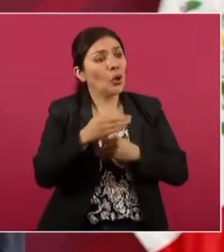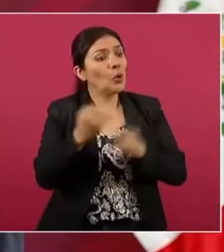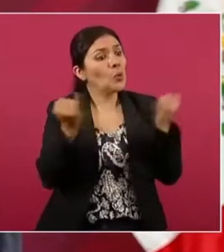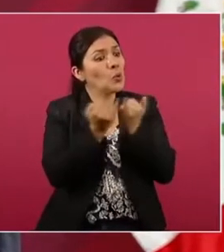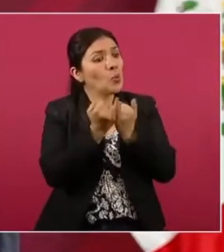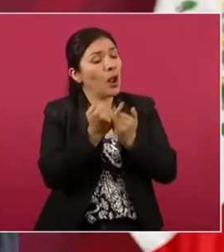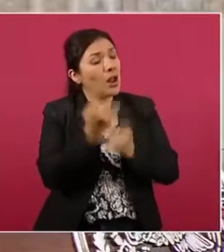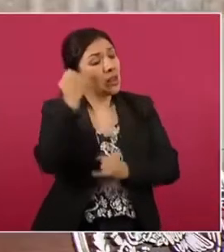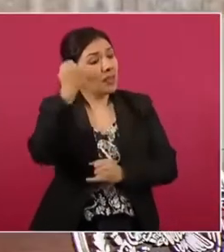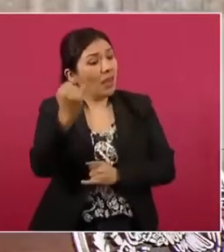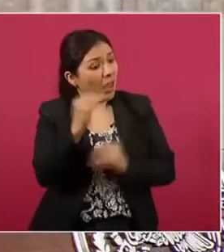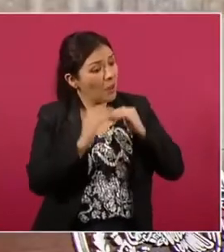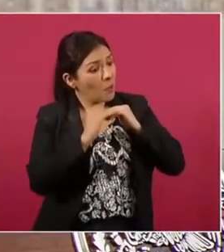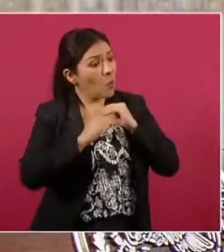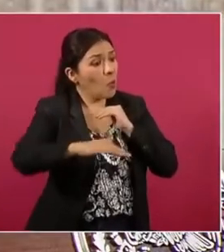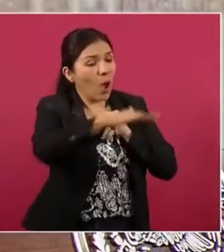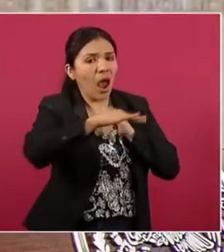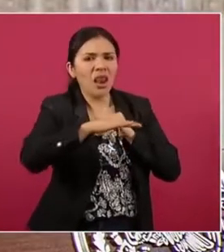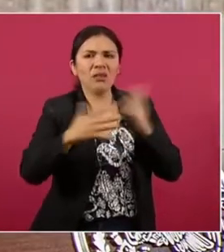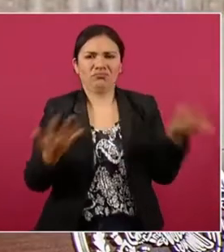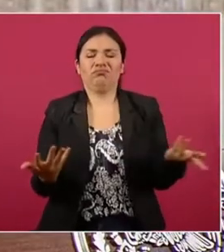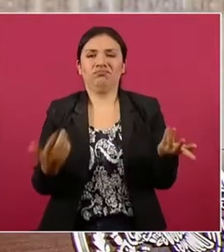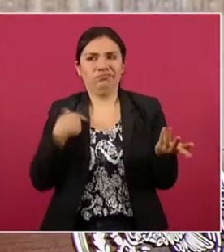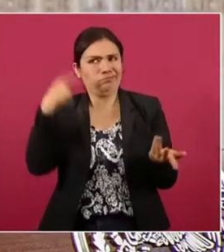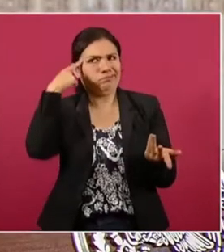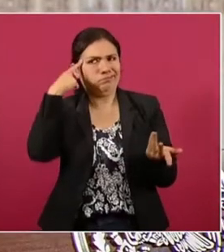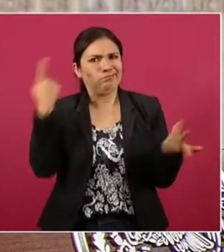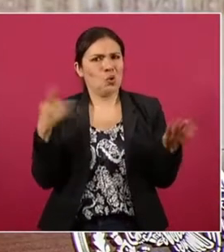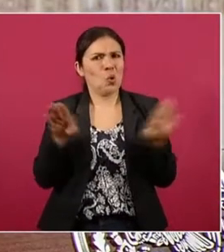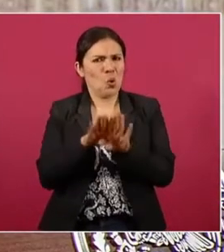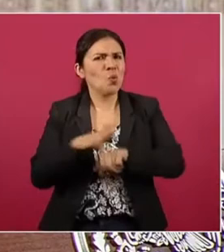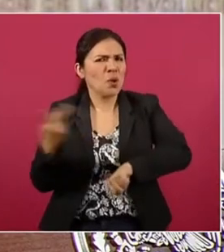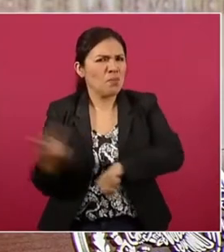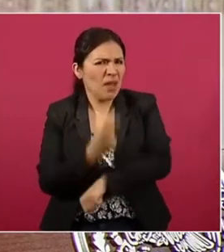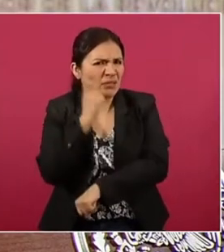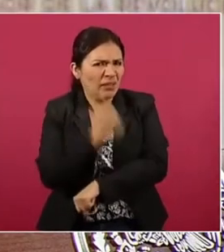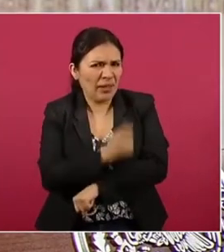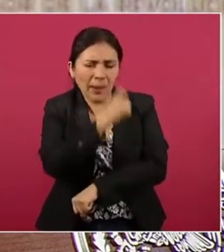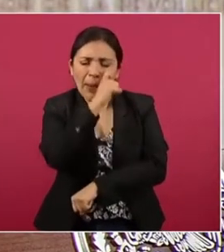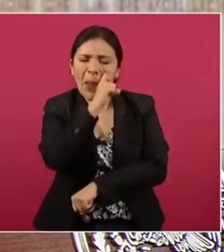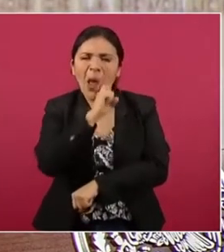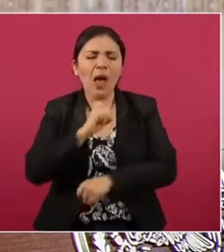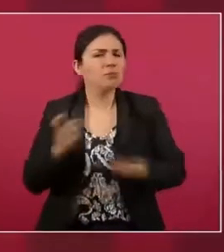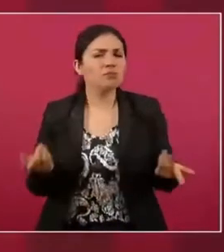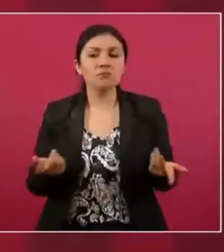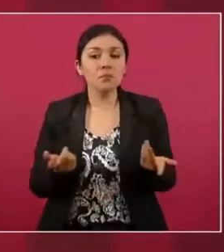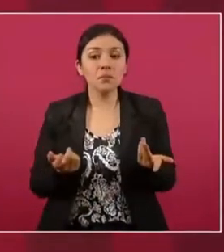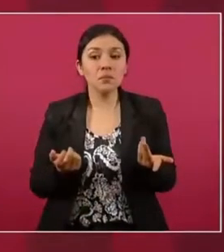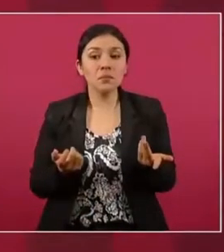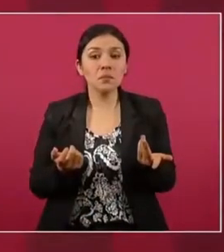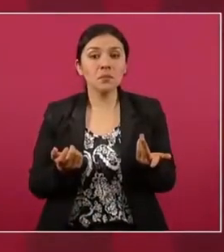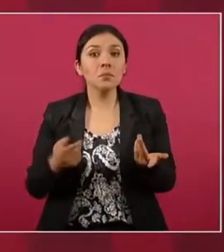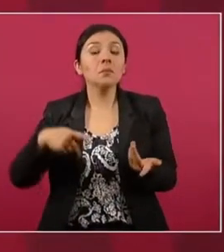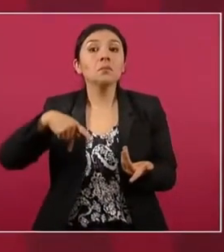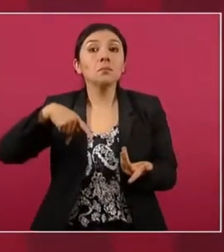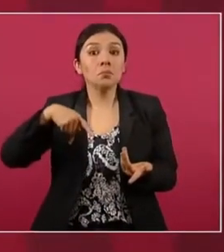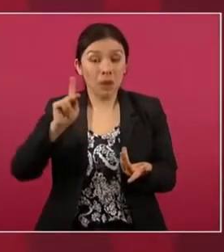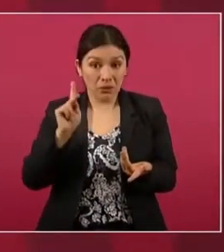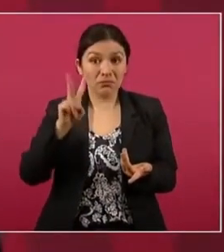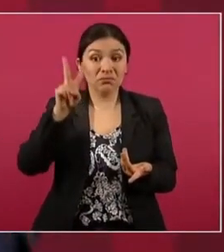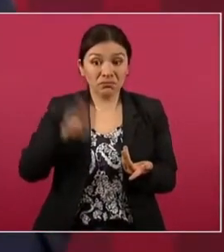pero imagínense